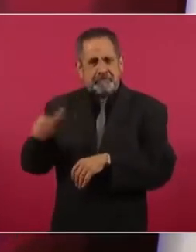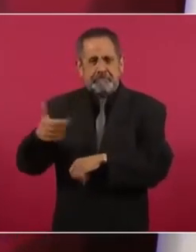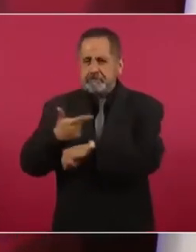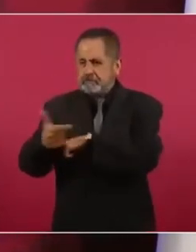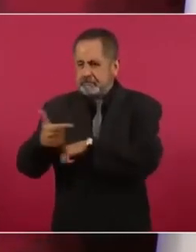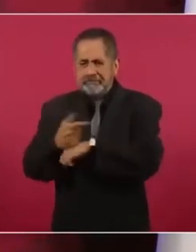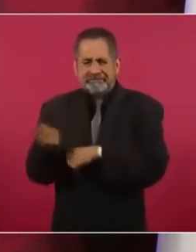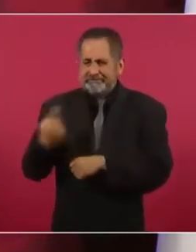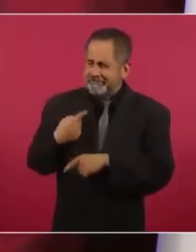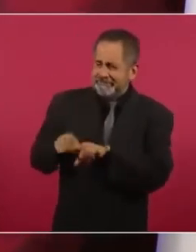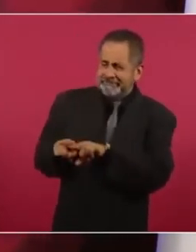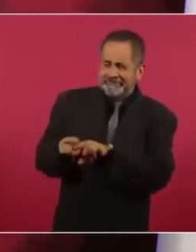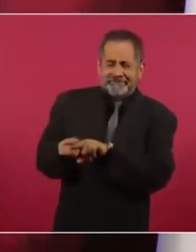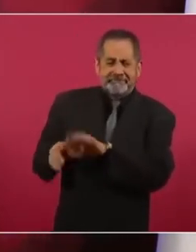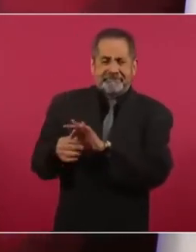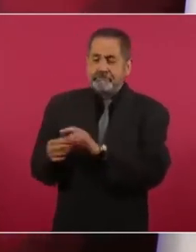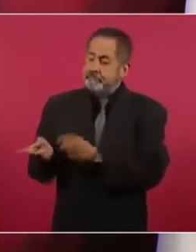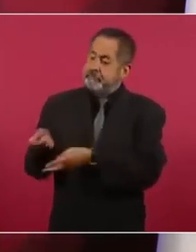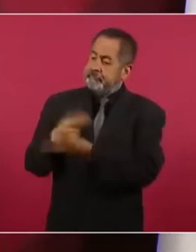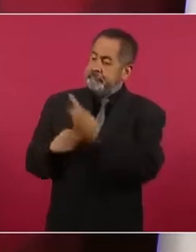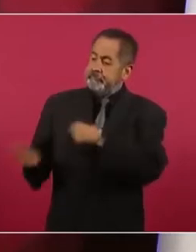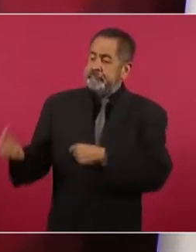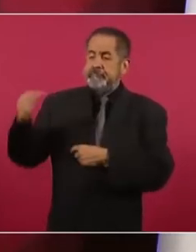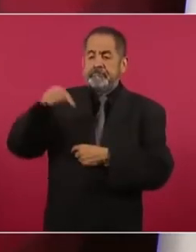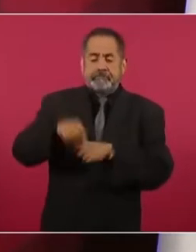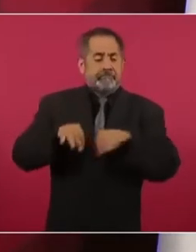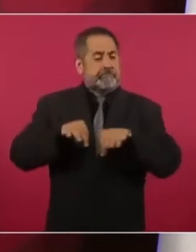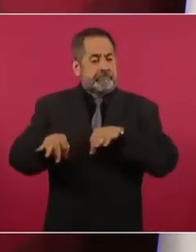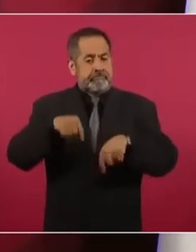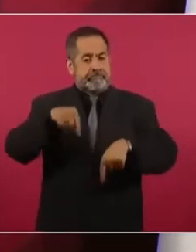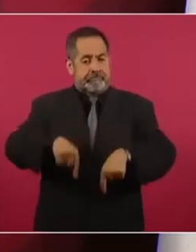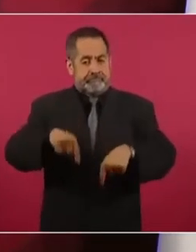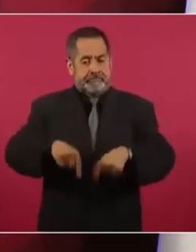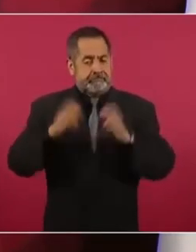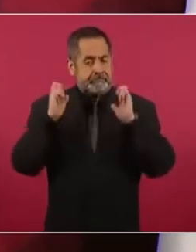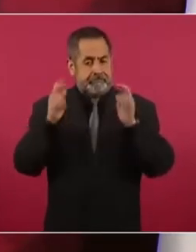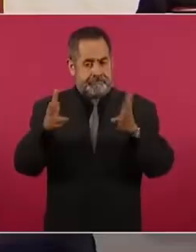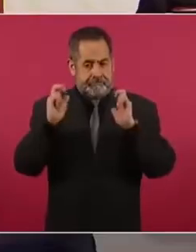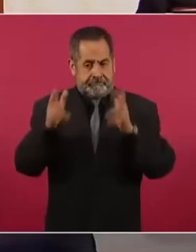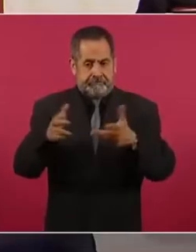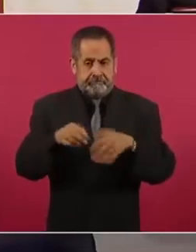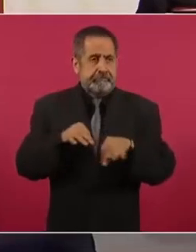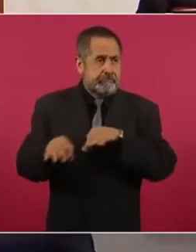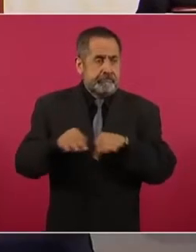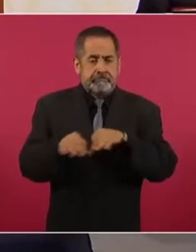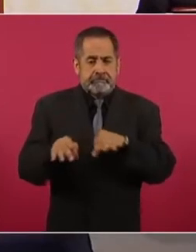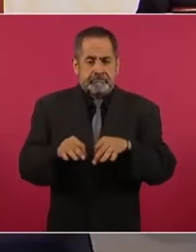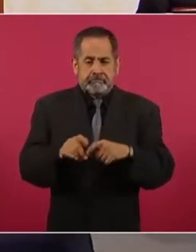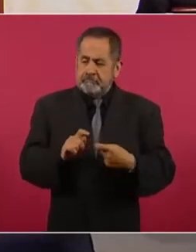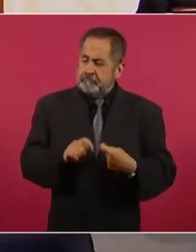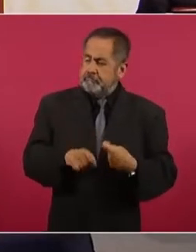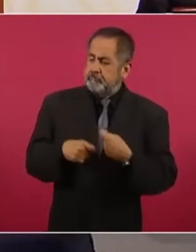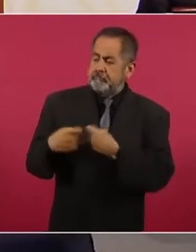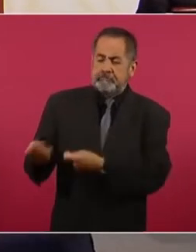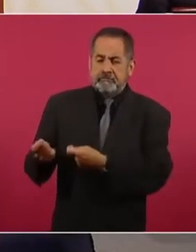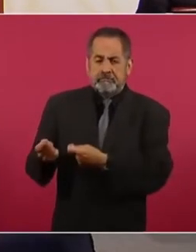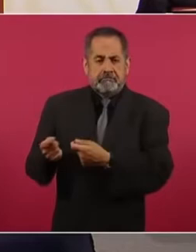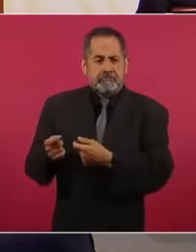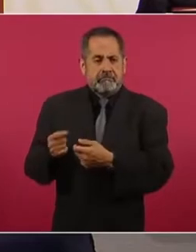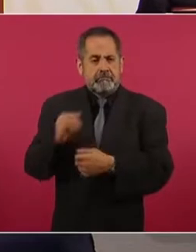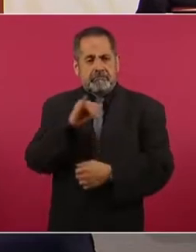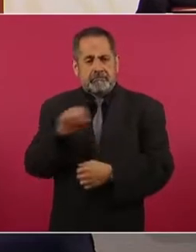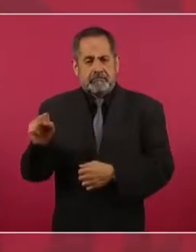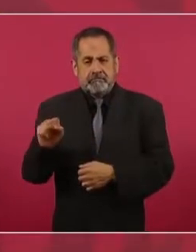que vienen a trabajar a las fincas cafetaleras de Chiapas, tengan seguro